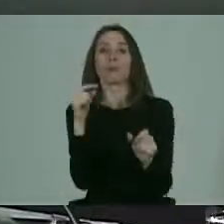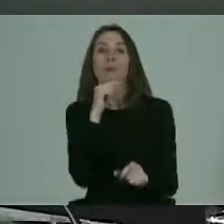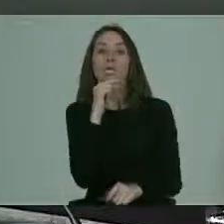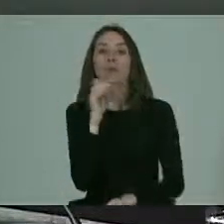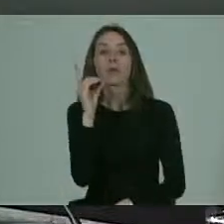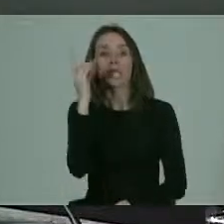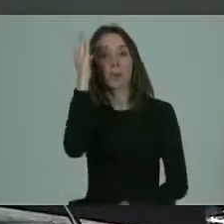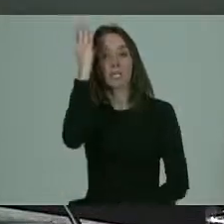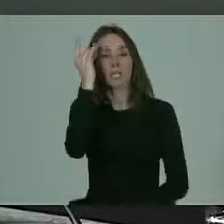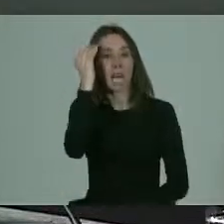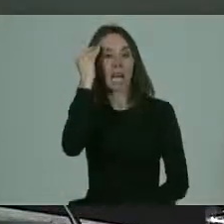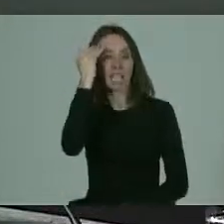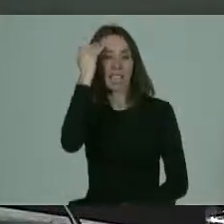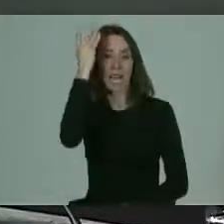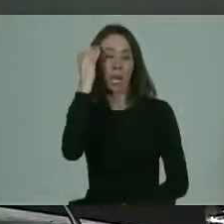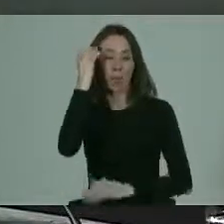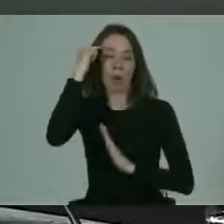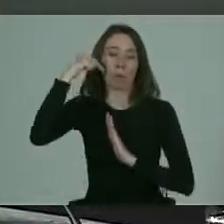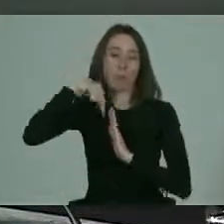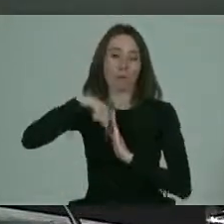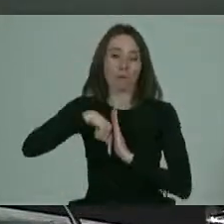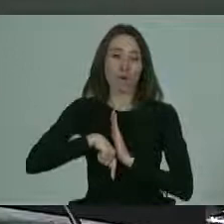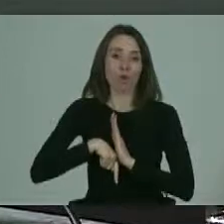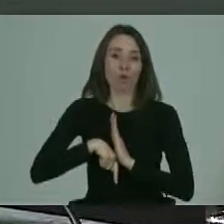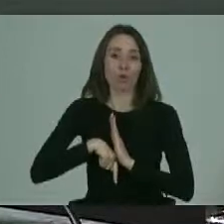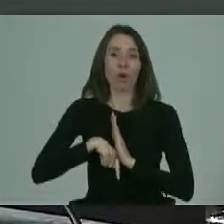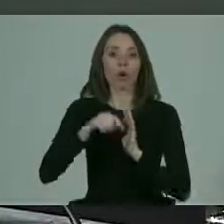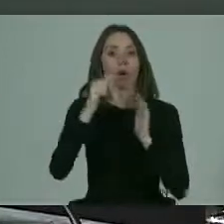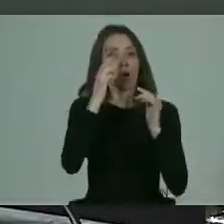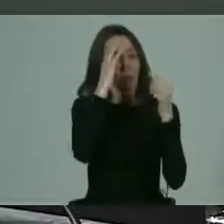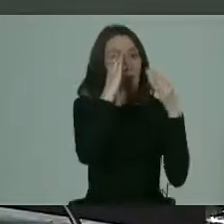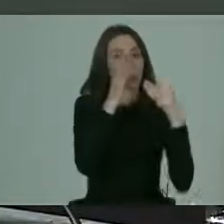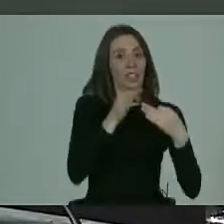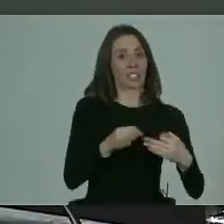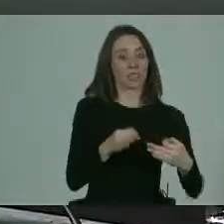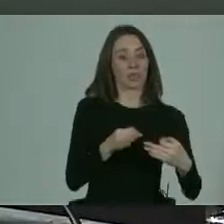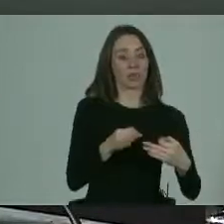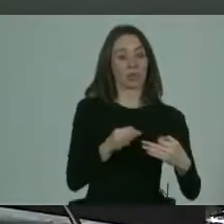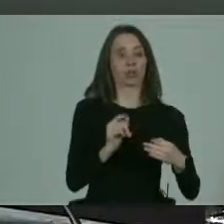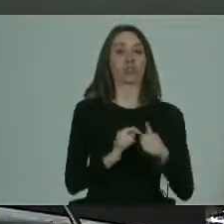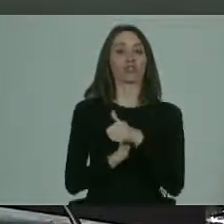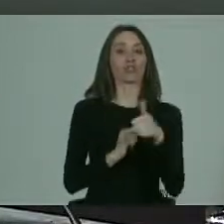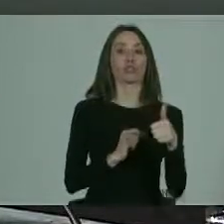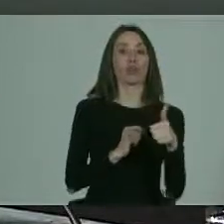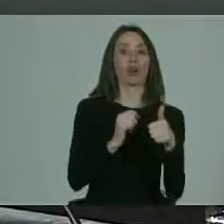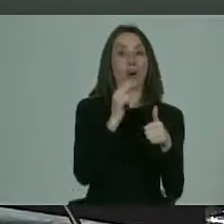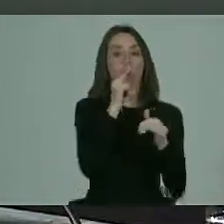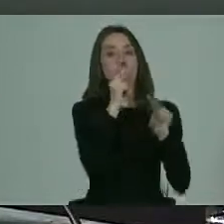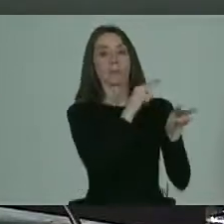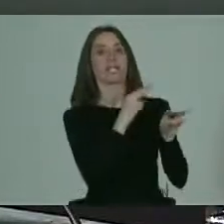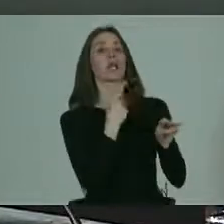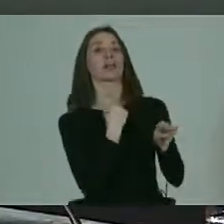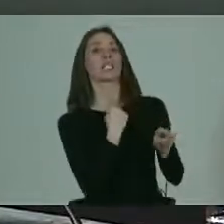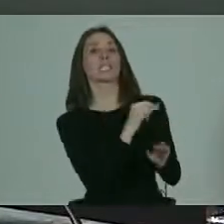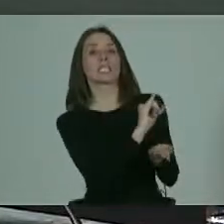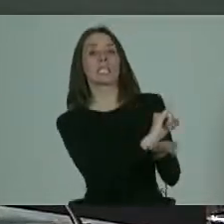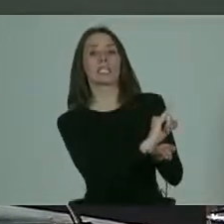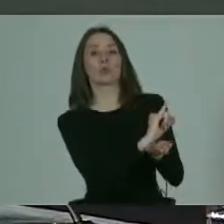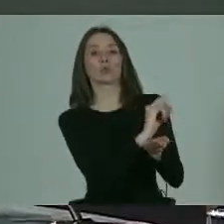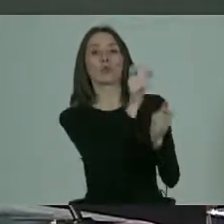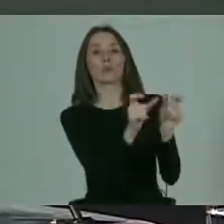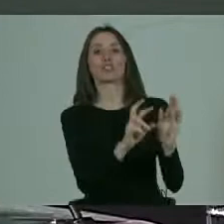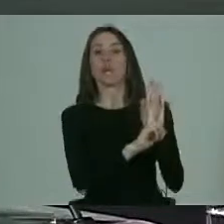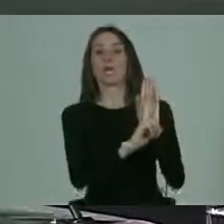discapacidad intelectual profunda, que esas decisiones no sean tomadas solamente mirando los intereses de instituciones o de